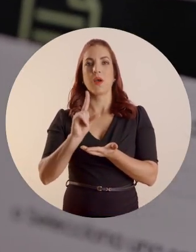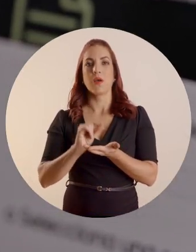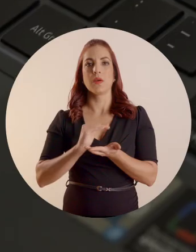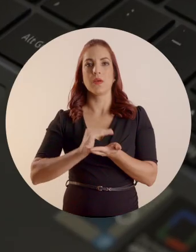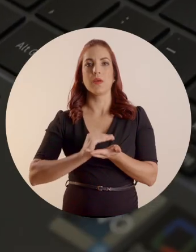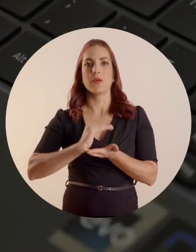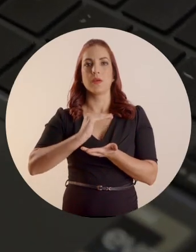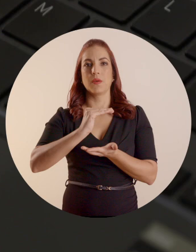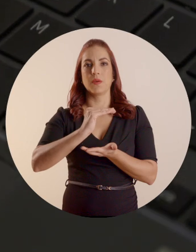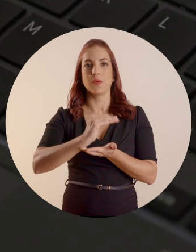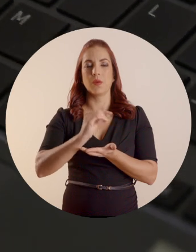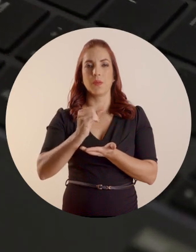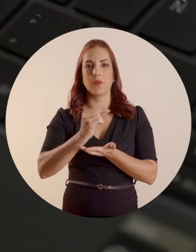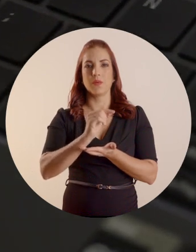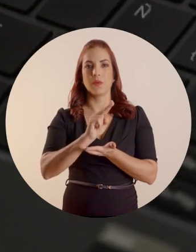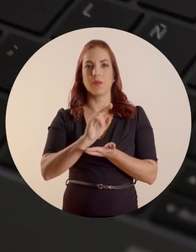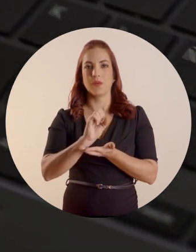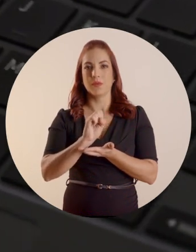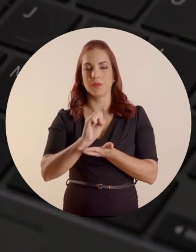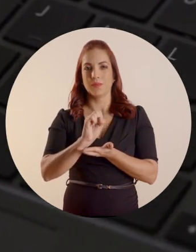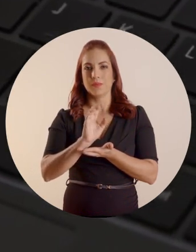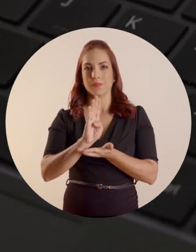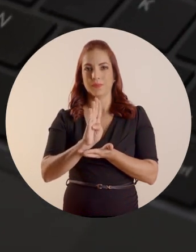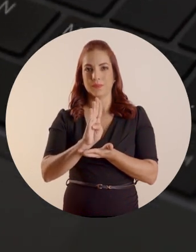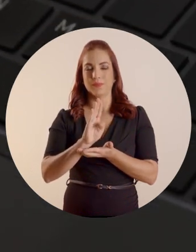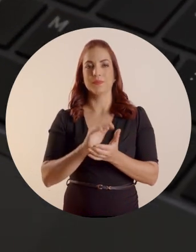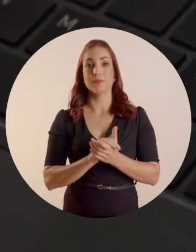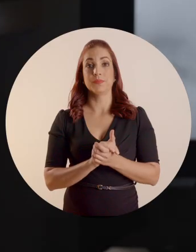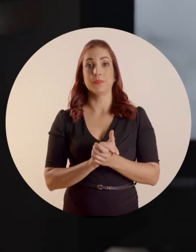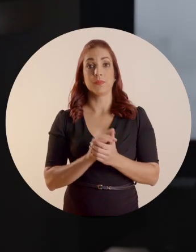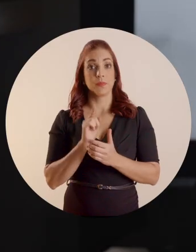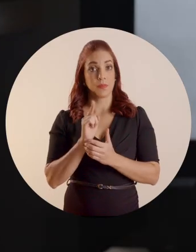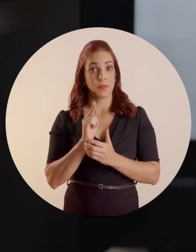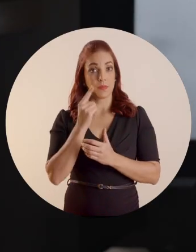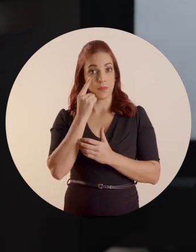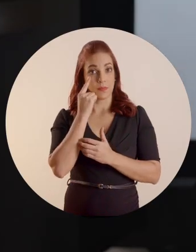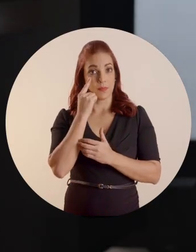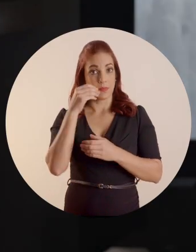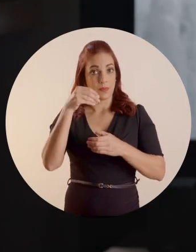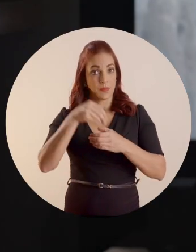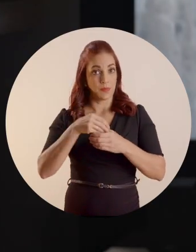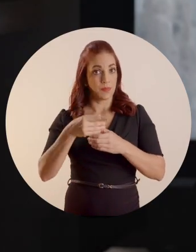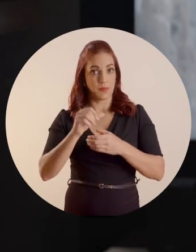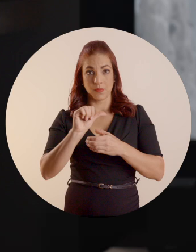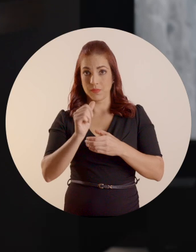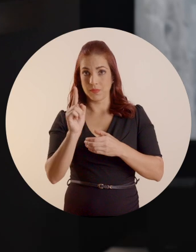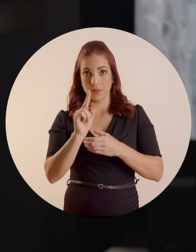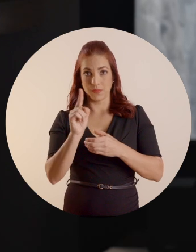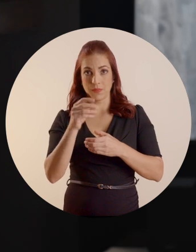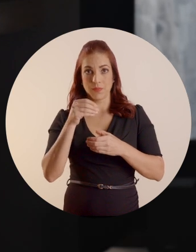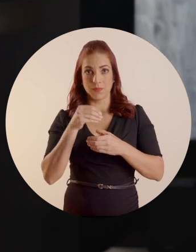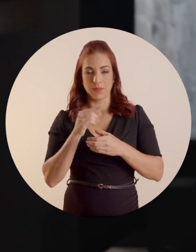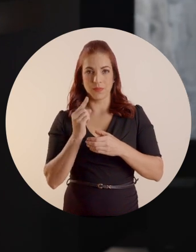copia los archivos en una unidad flash USB. Asegúrate de no colocarlos dentro de